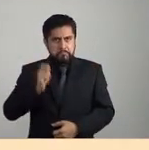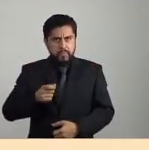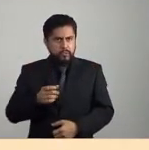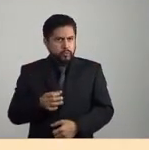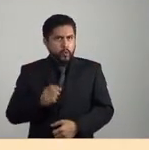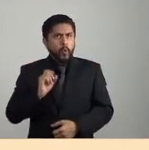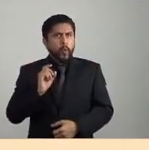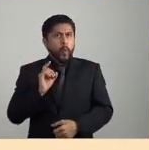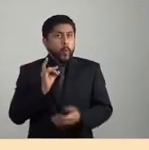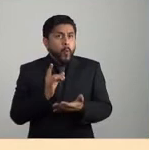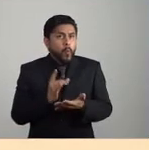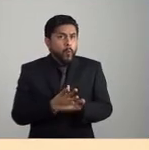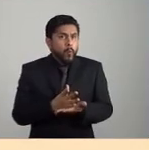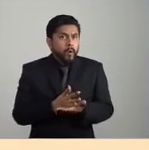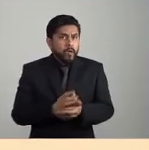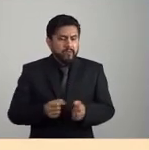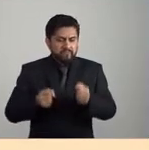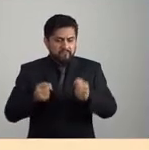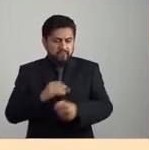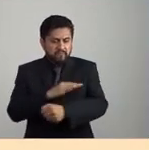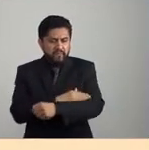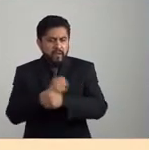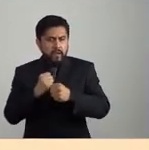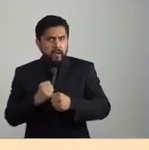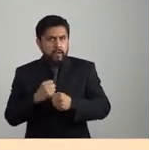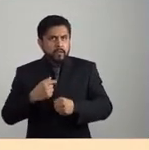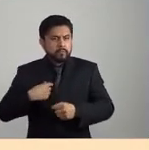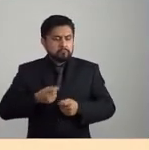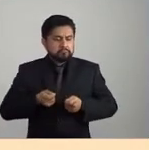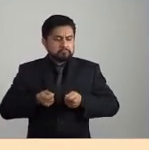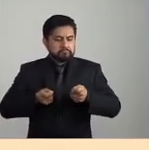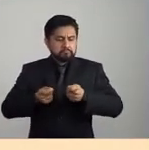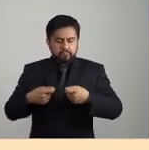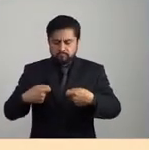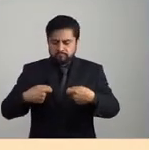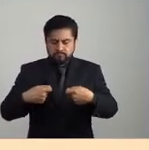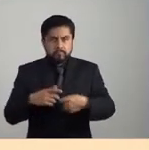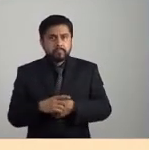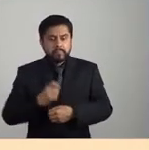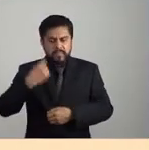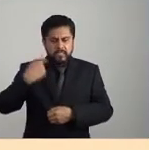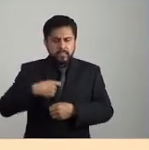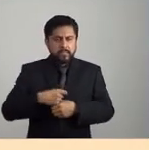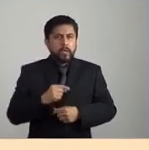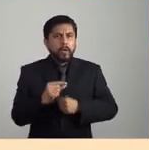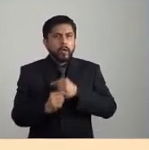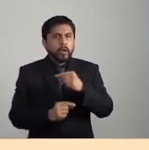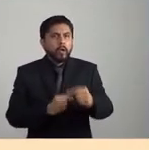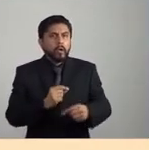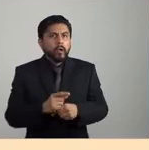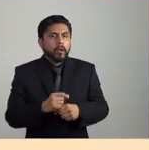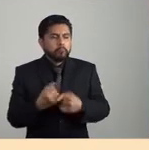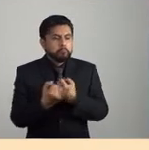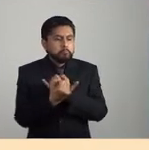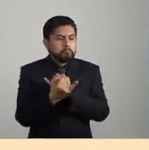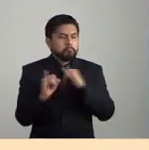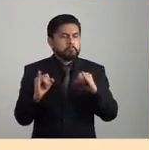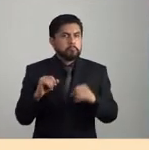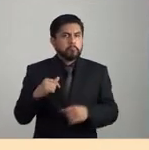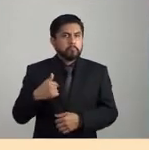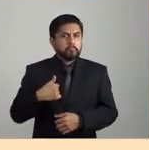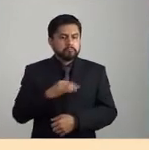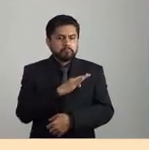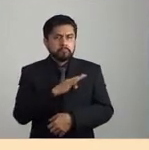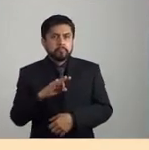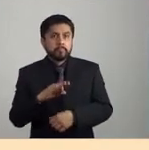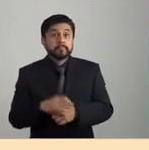fuerza, ¿no?, que se modela a sí mismo en términos de autosuficiencia, de autonomía, ¿no?, y